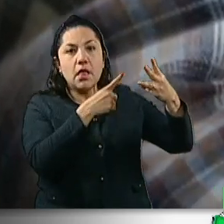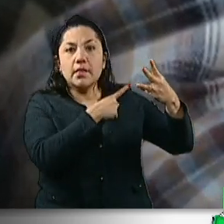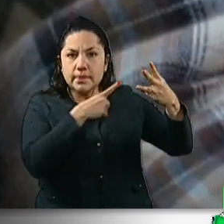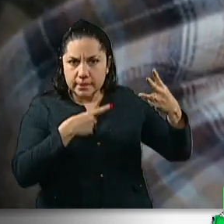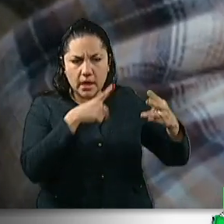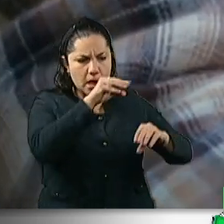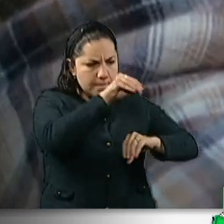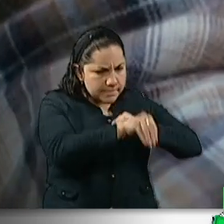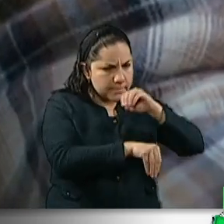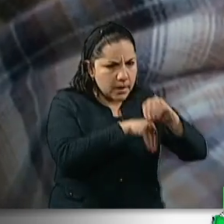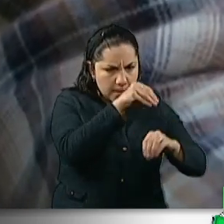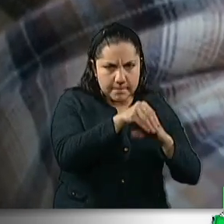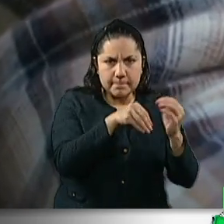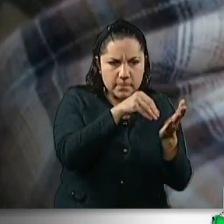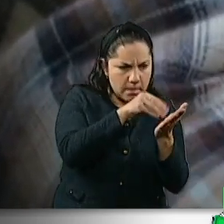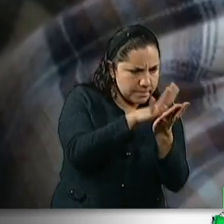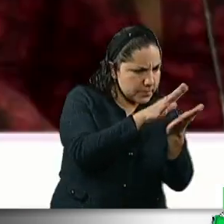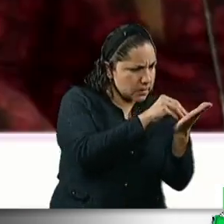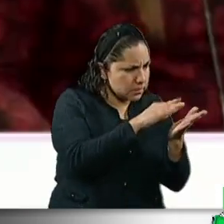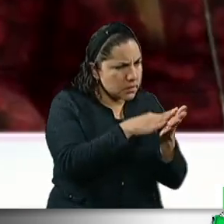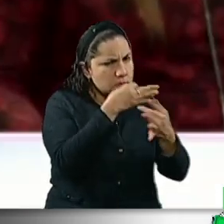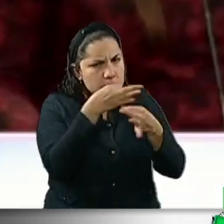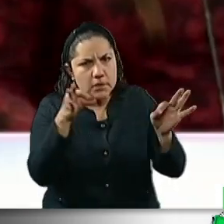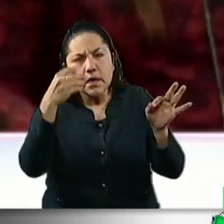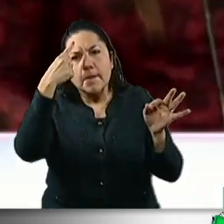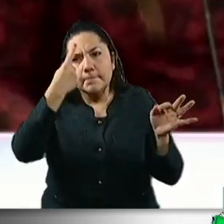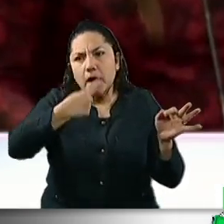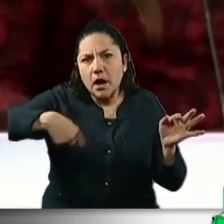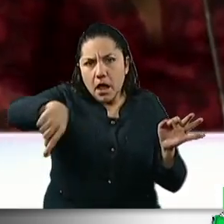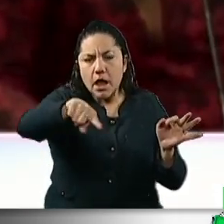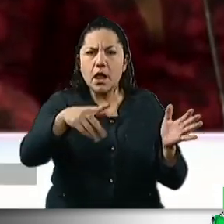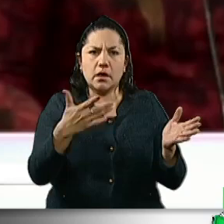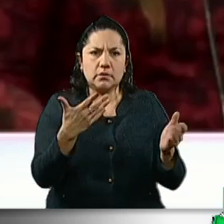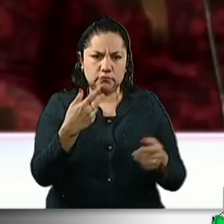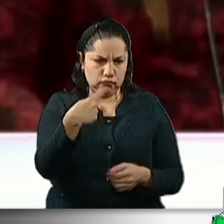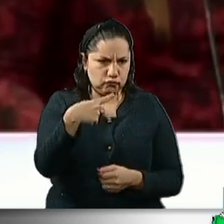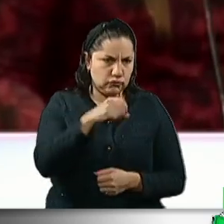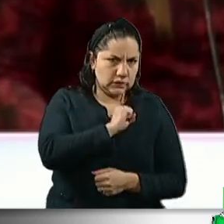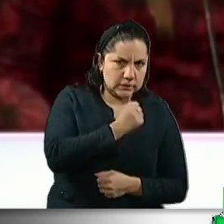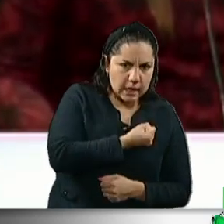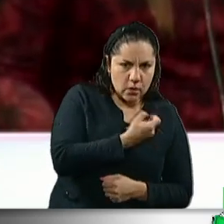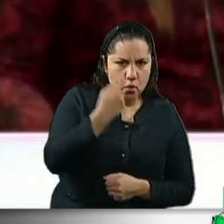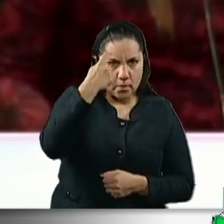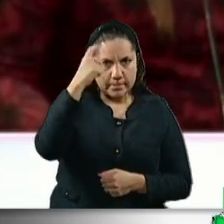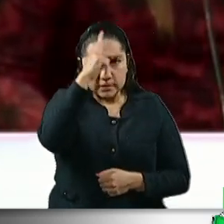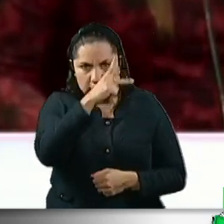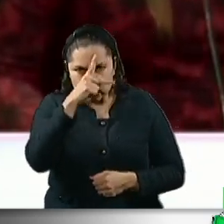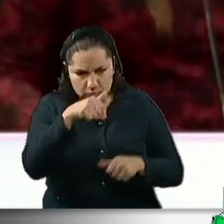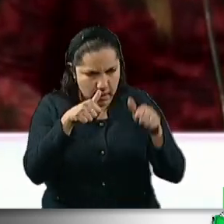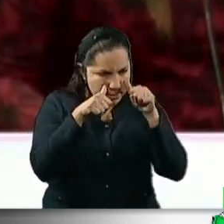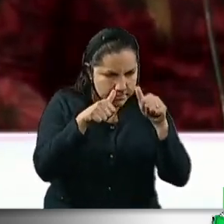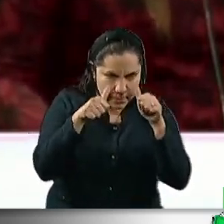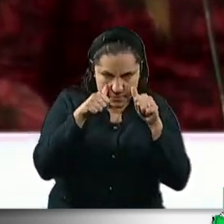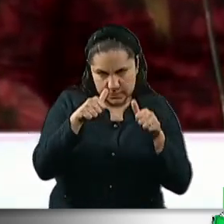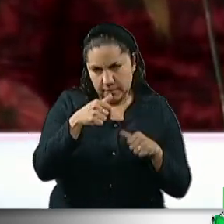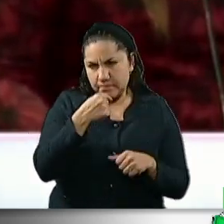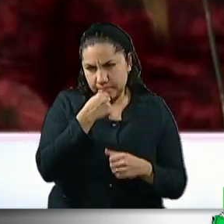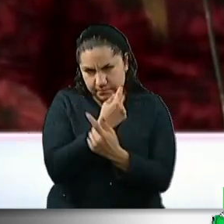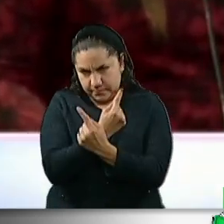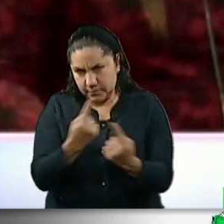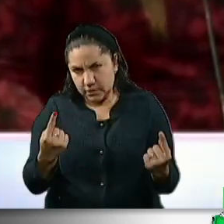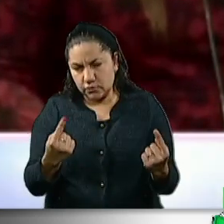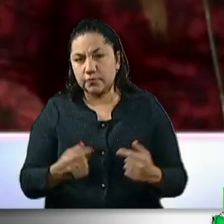materia de salud mental infantil. Nuestra sociedad debe tener como prioridad la salud mental para el